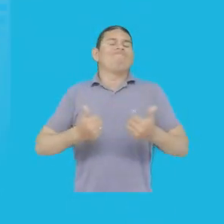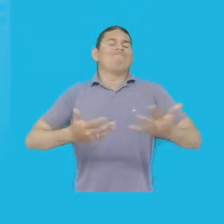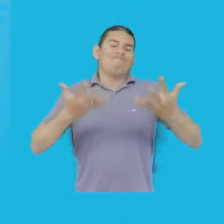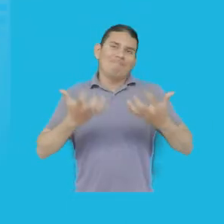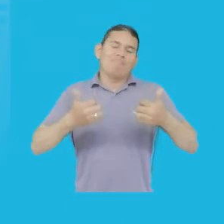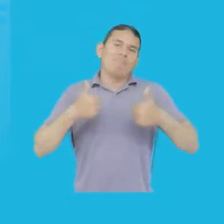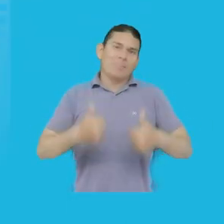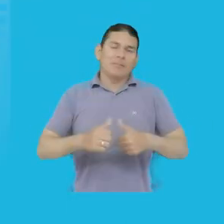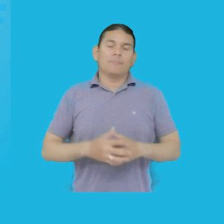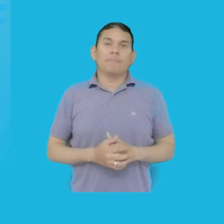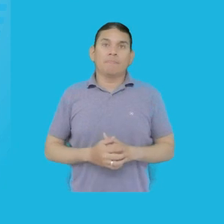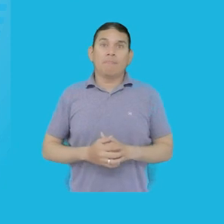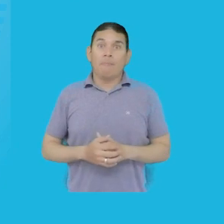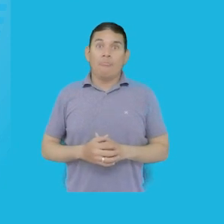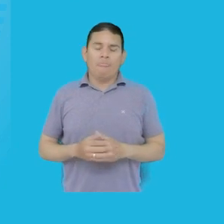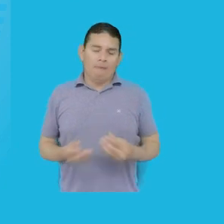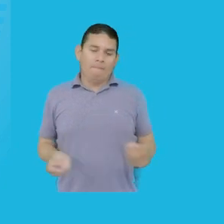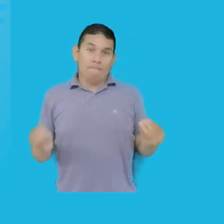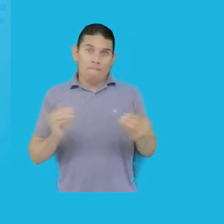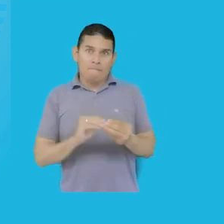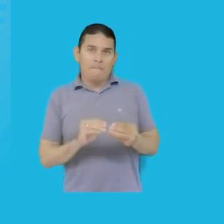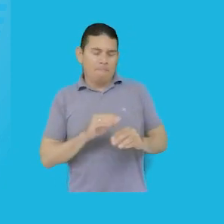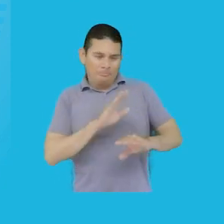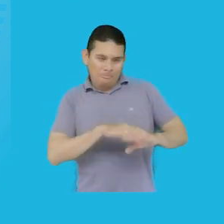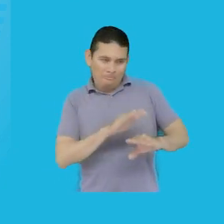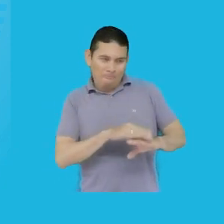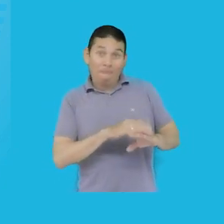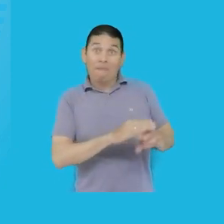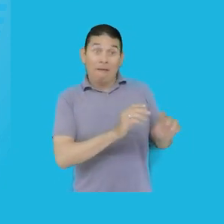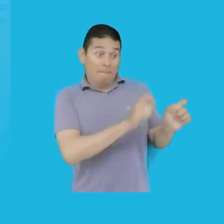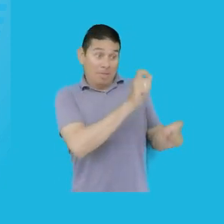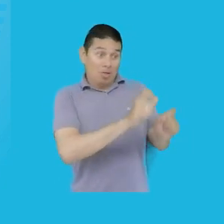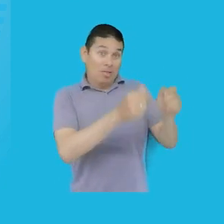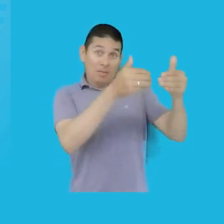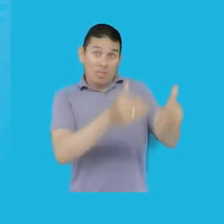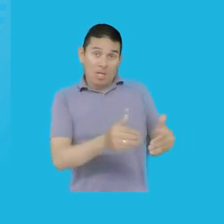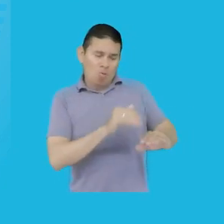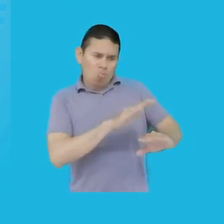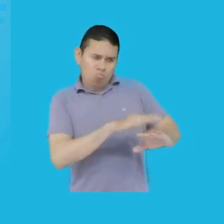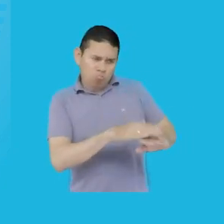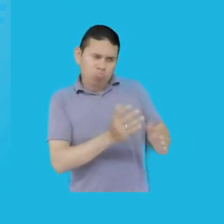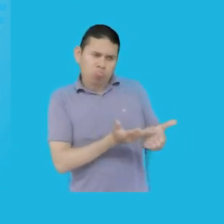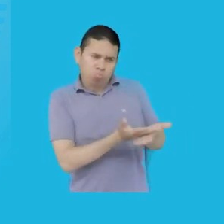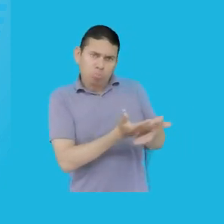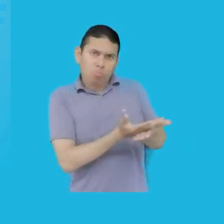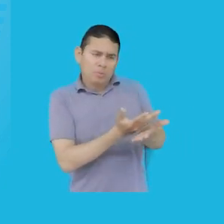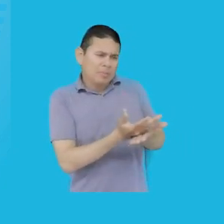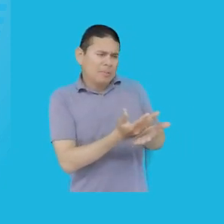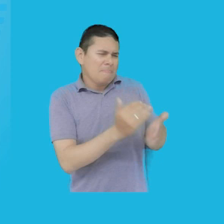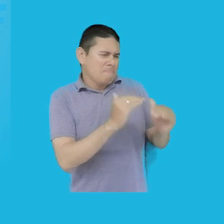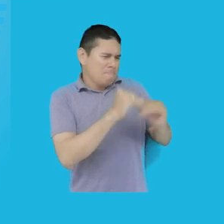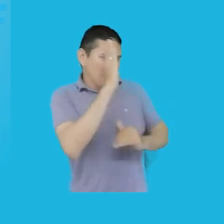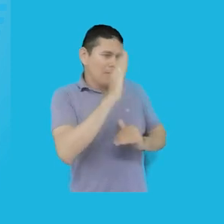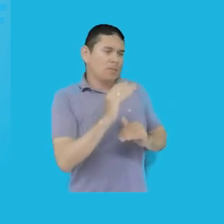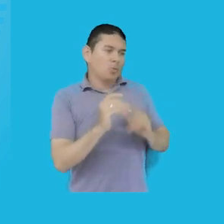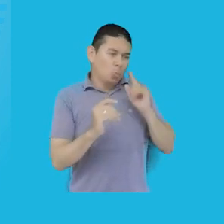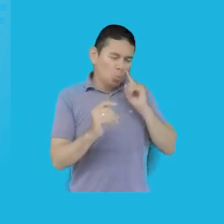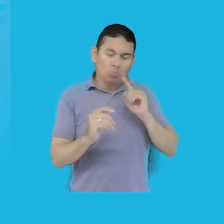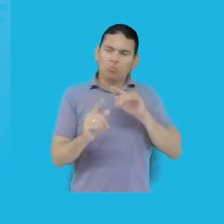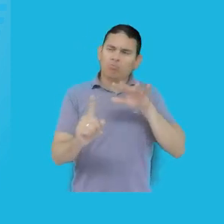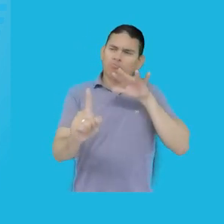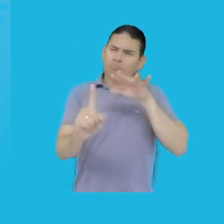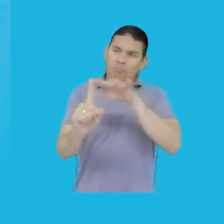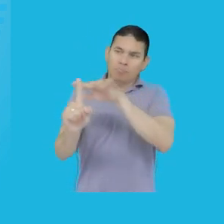su gestión en el tema de discapacidad y dar unos elementos para que la sociedad civil también pueda hacer un mejor ejercicio de